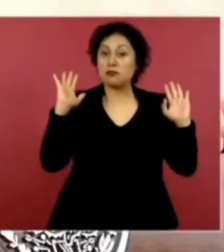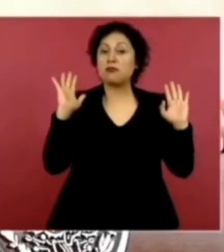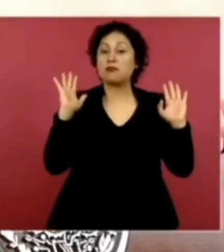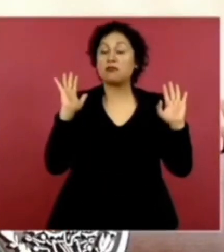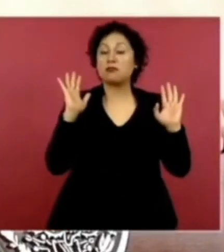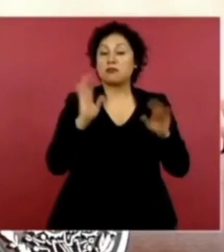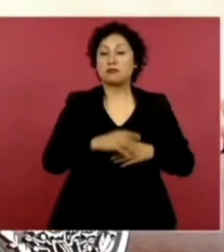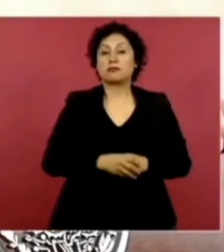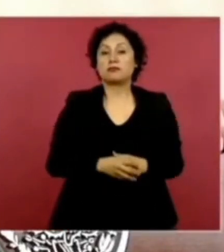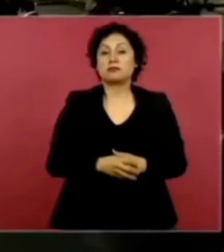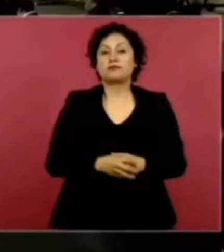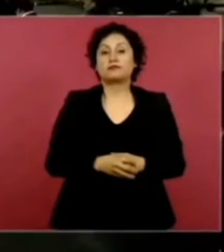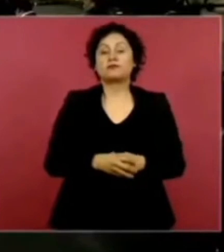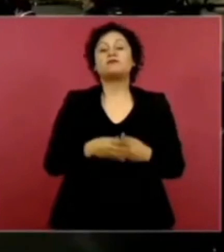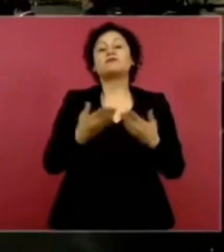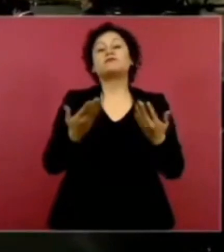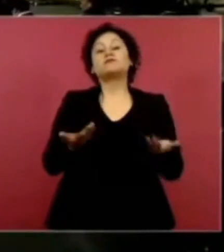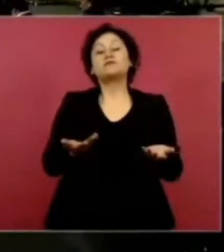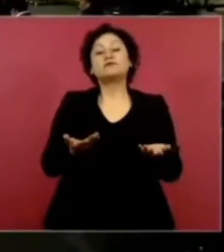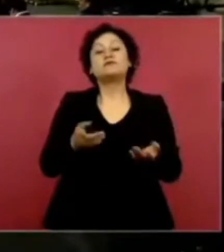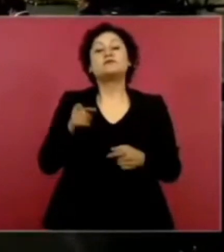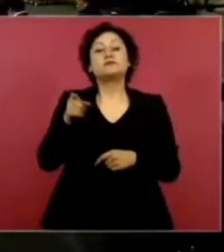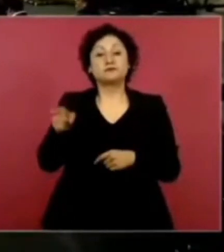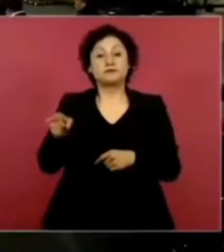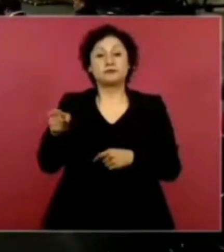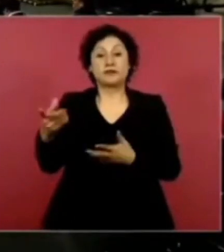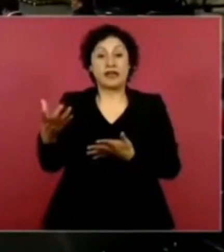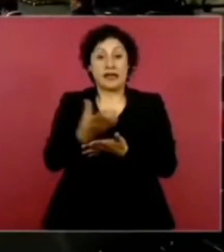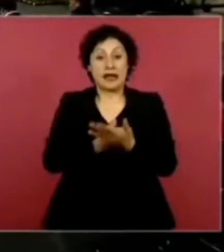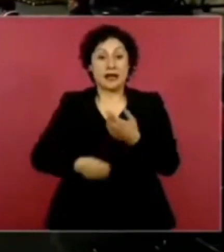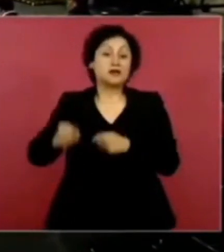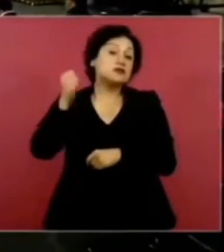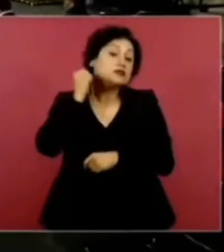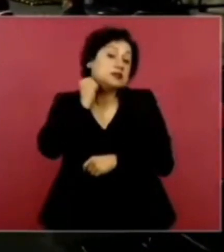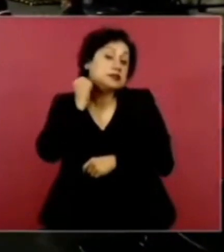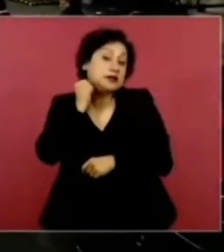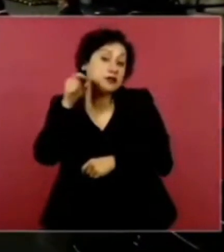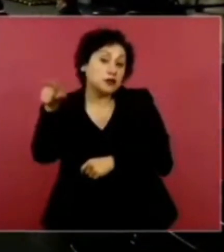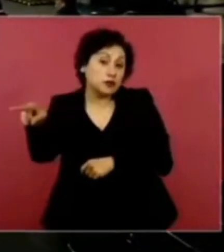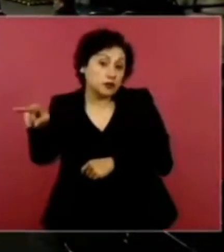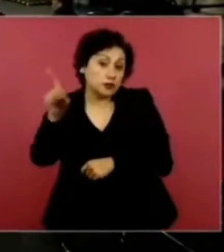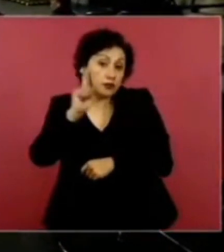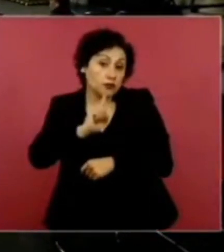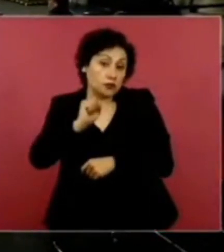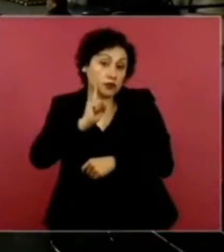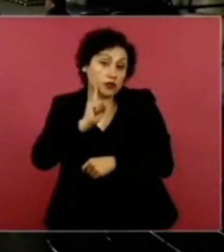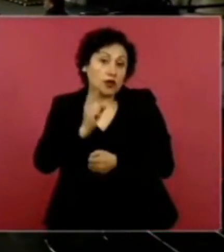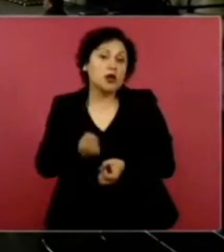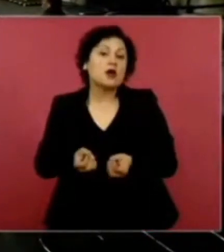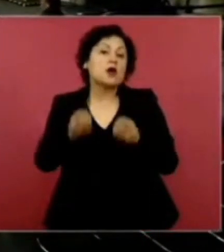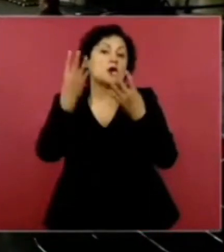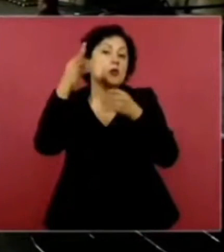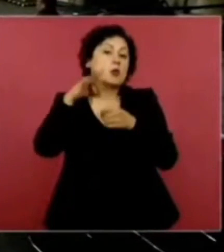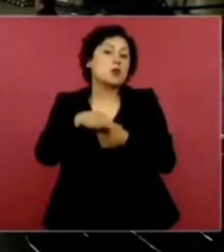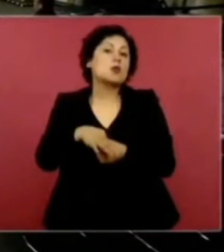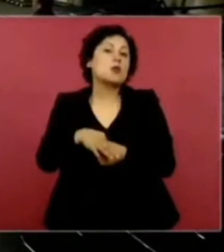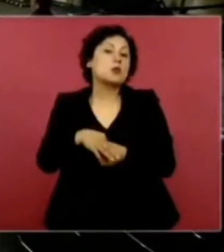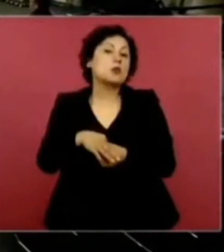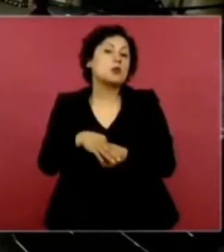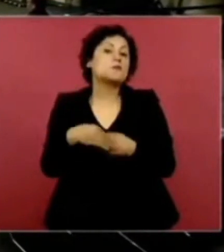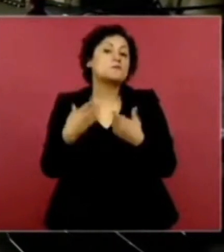¿Con cuántos votos ganó el Senado de ventaja